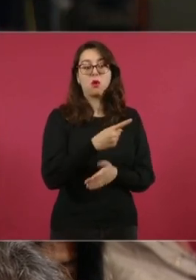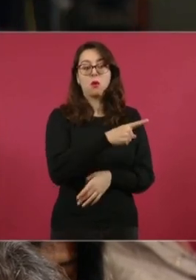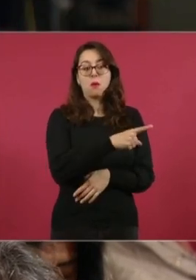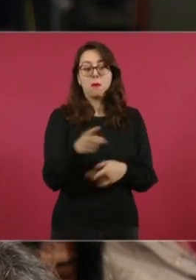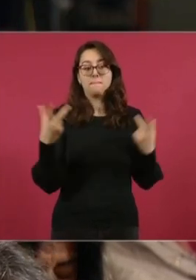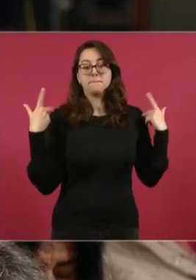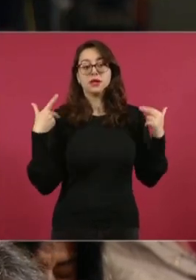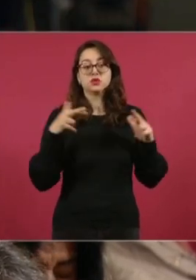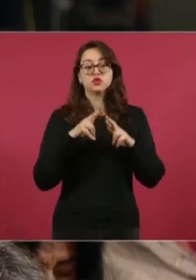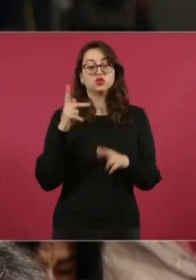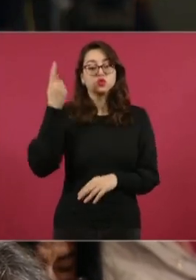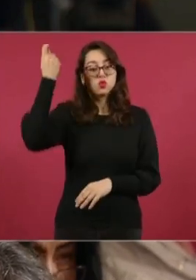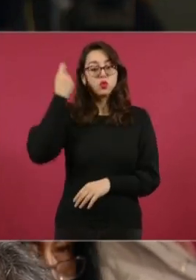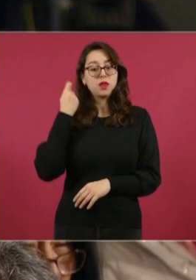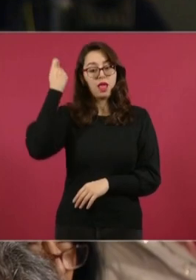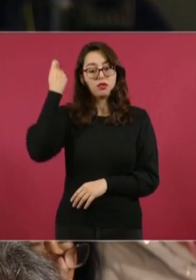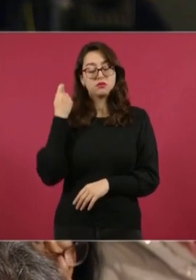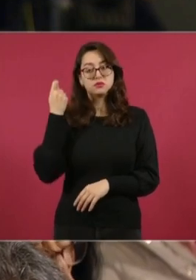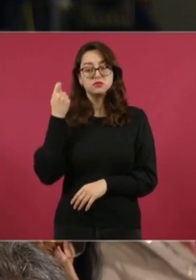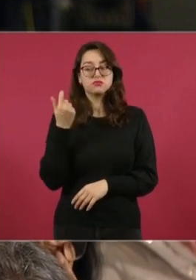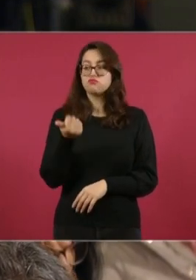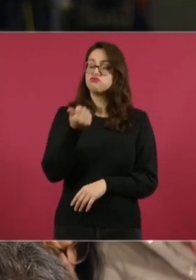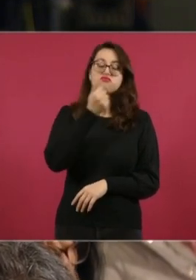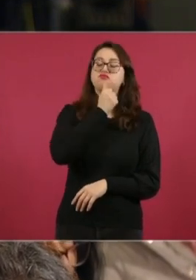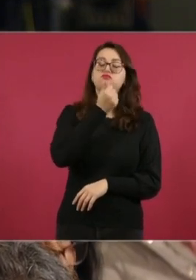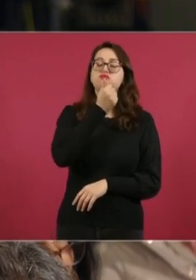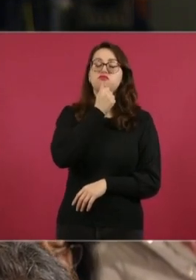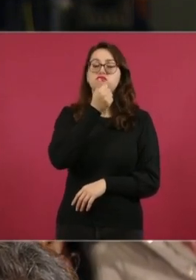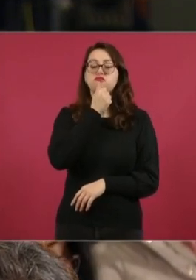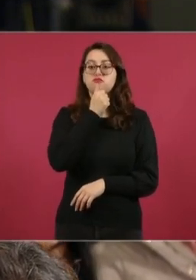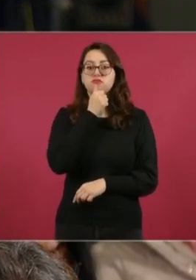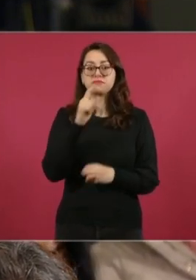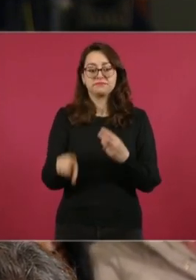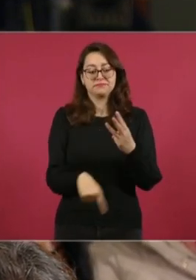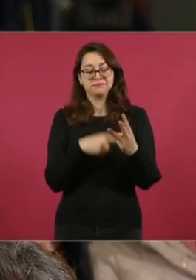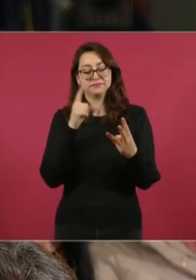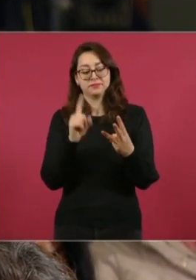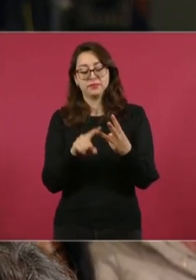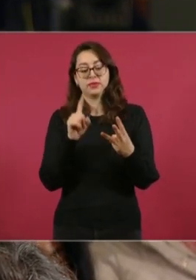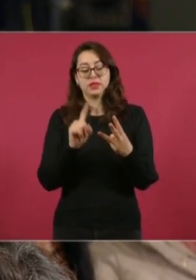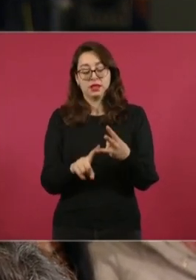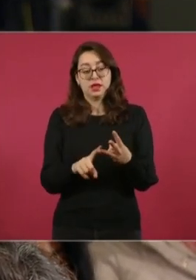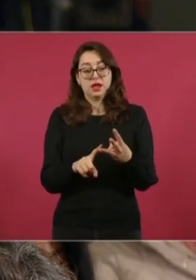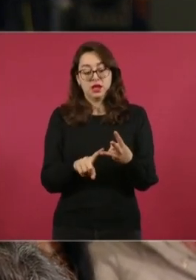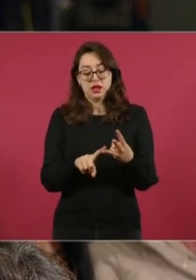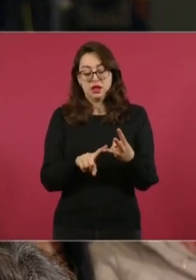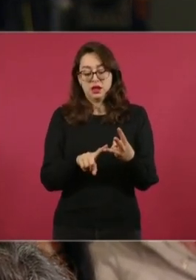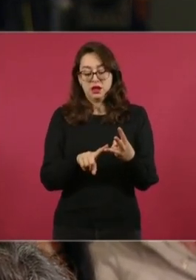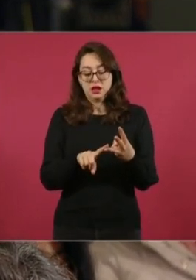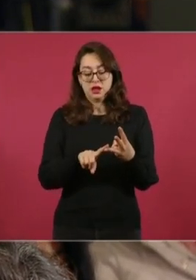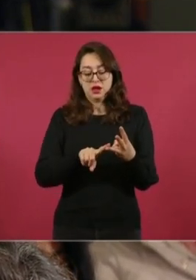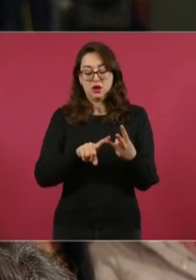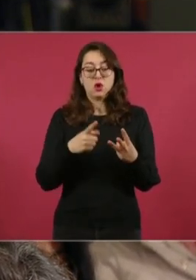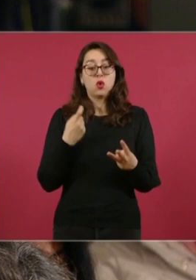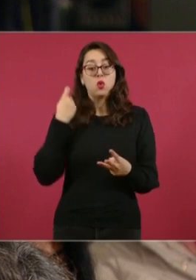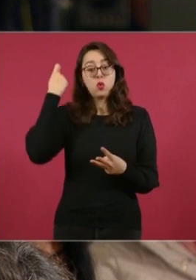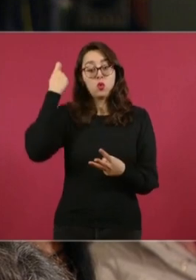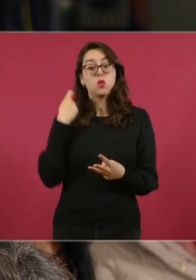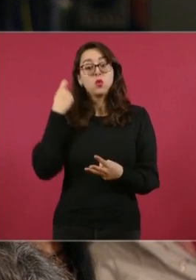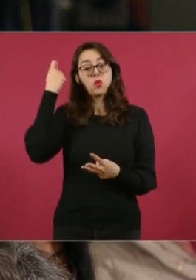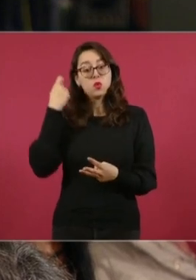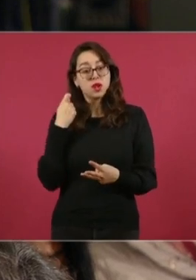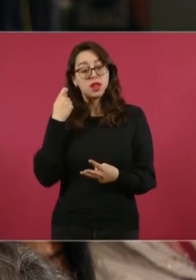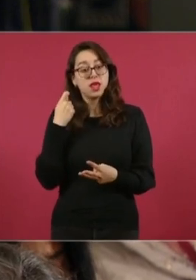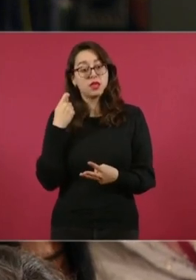jubilaron el año pasado. En este tema, para terminar, el tercer punto, el tema de las jubilaciones, que al no jubilar los cumplidos los 30